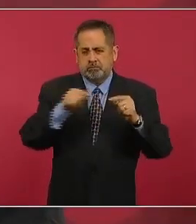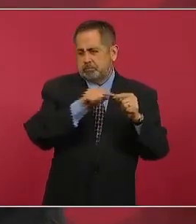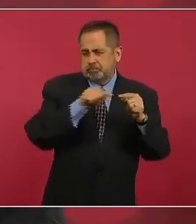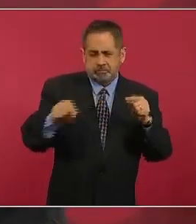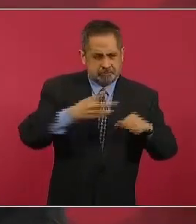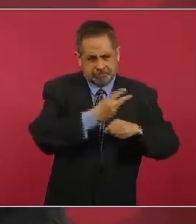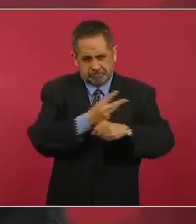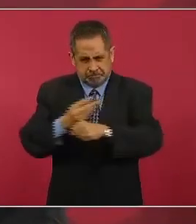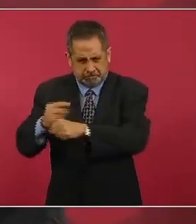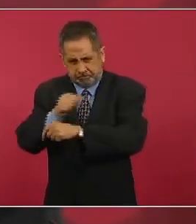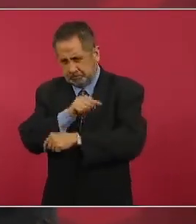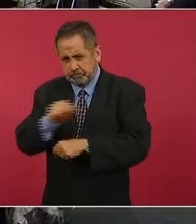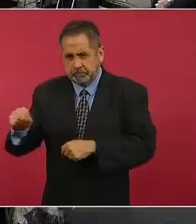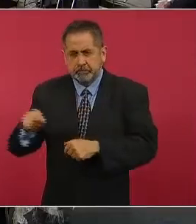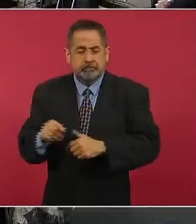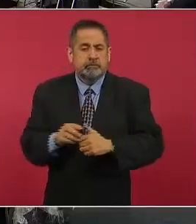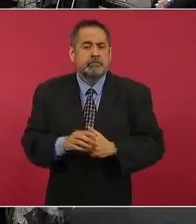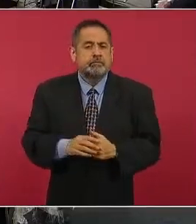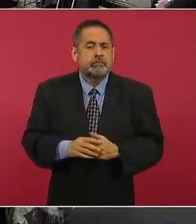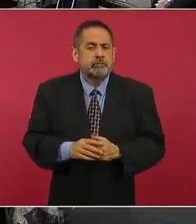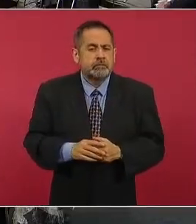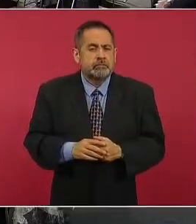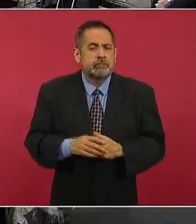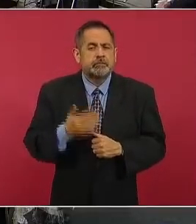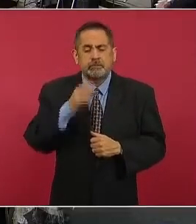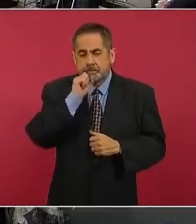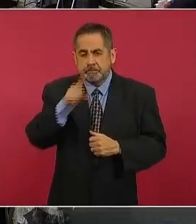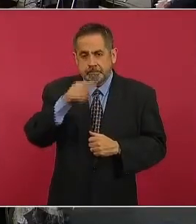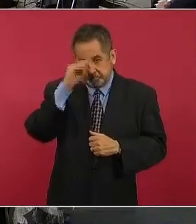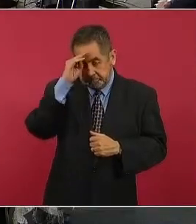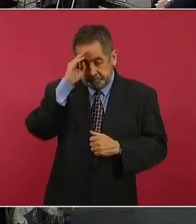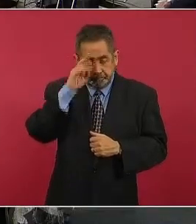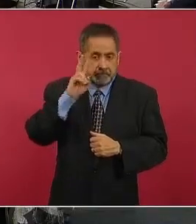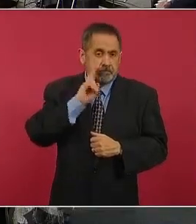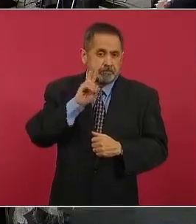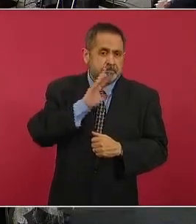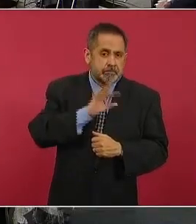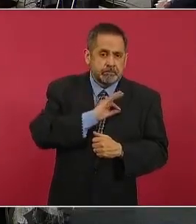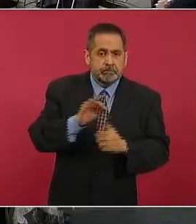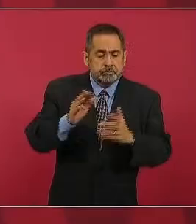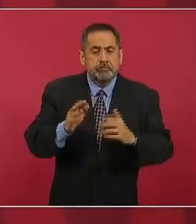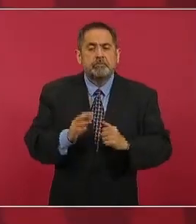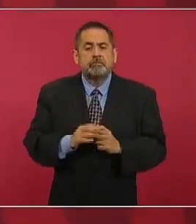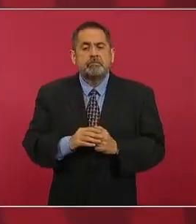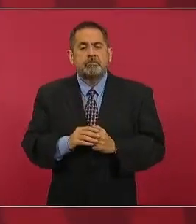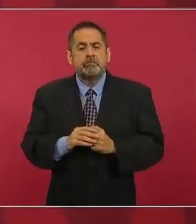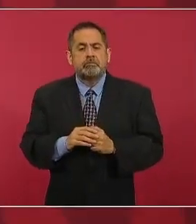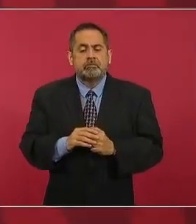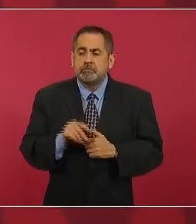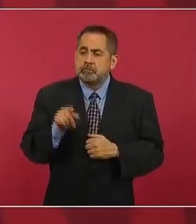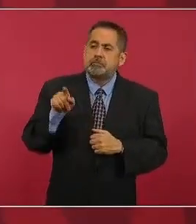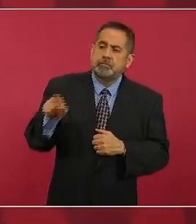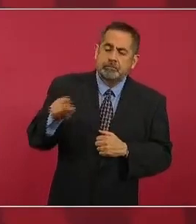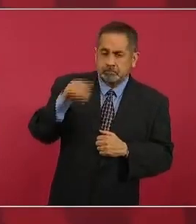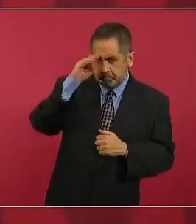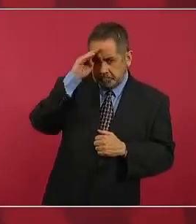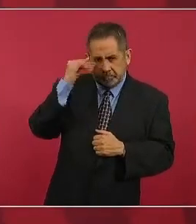viendo él tiene otros